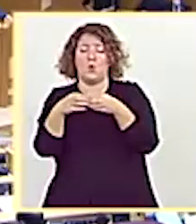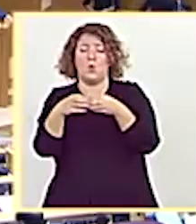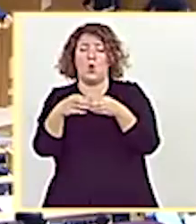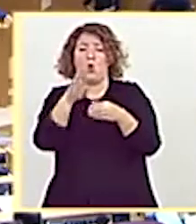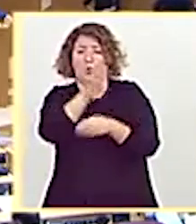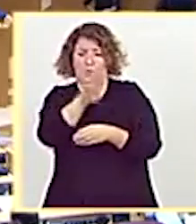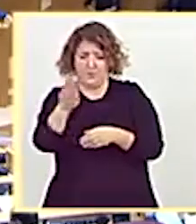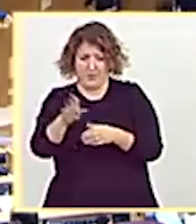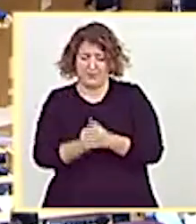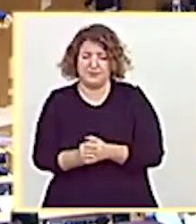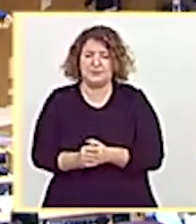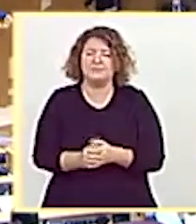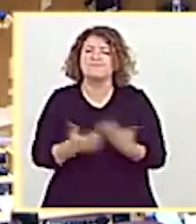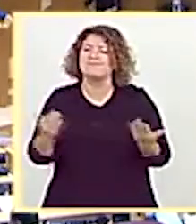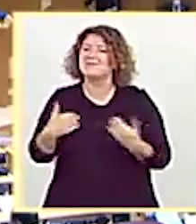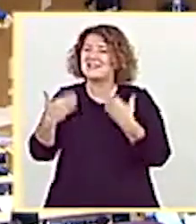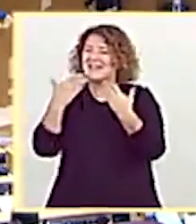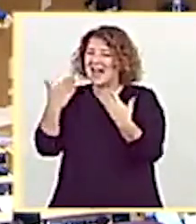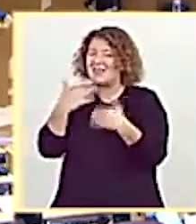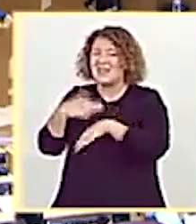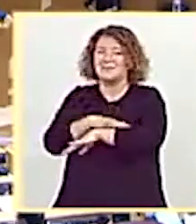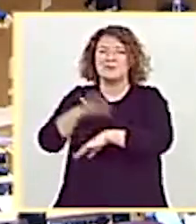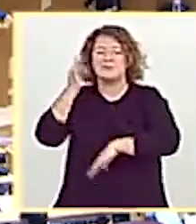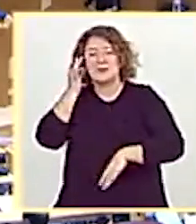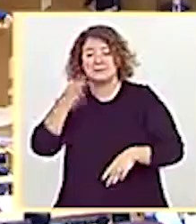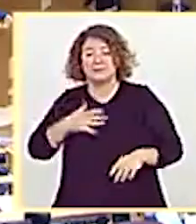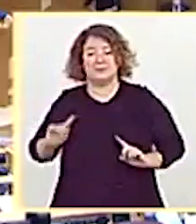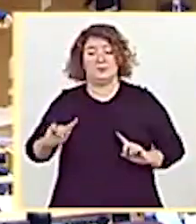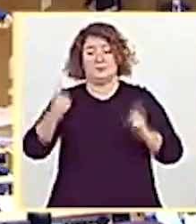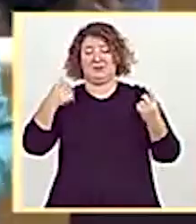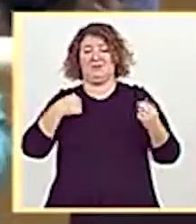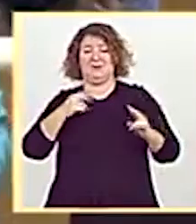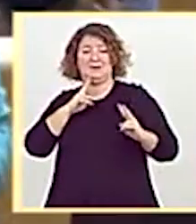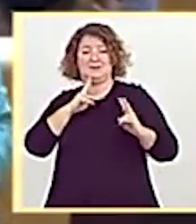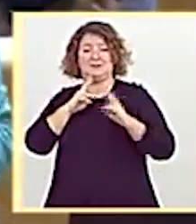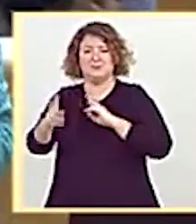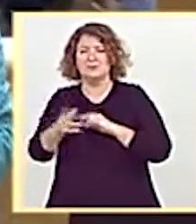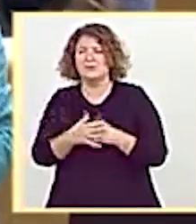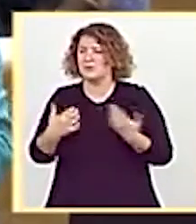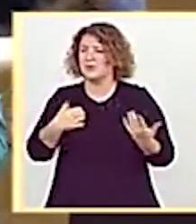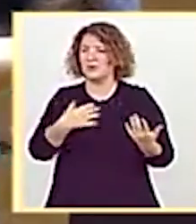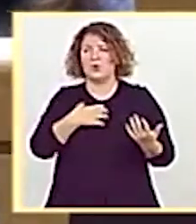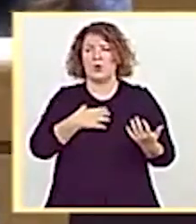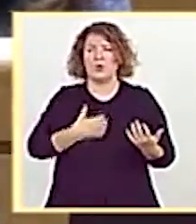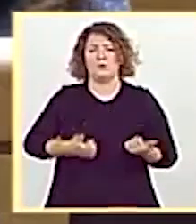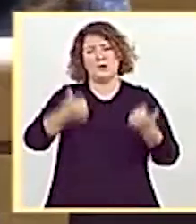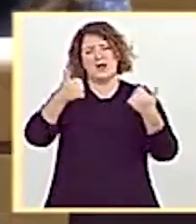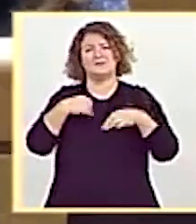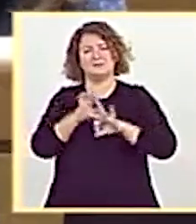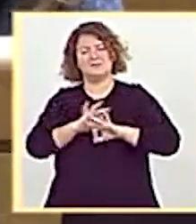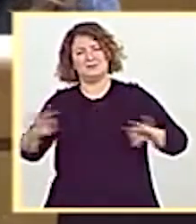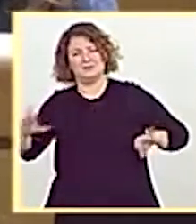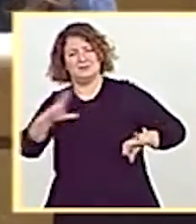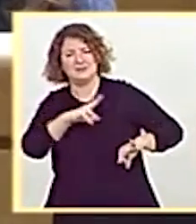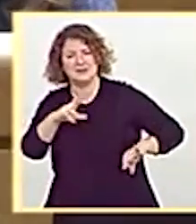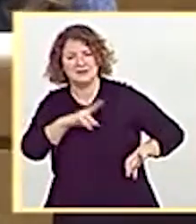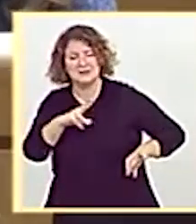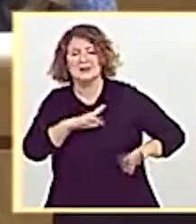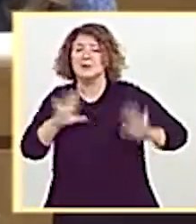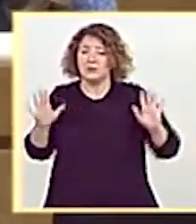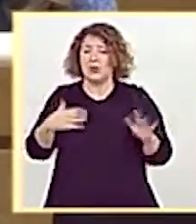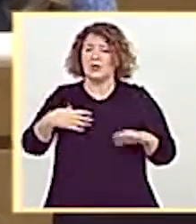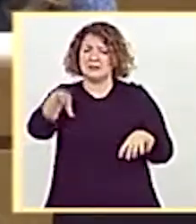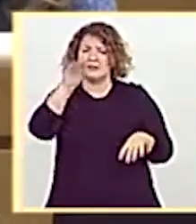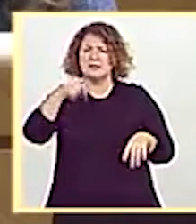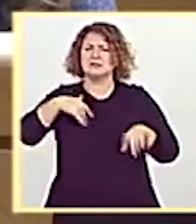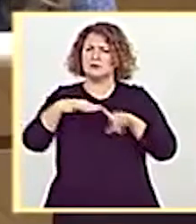Gracias, señora ministra. Lamento que en esta primera interpelación no pueda mostrarle mayor cortesía parlamentaria, pero entiende